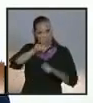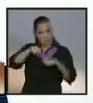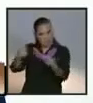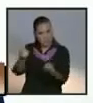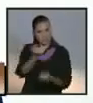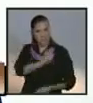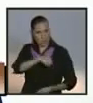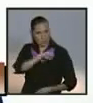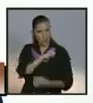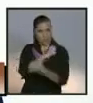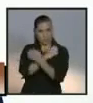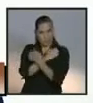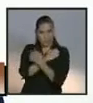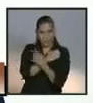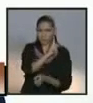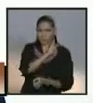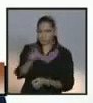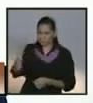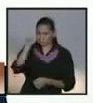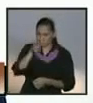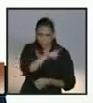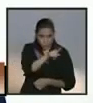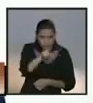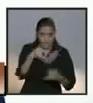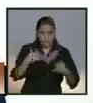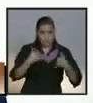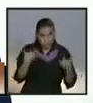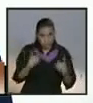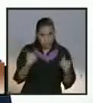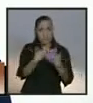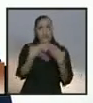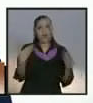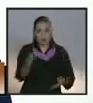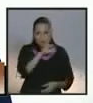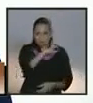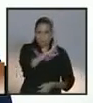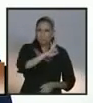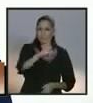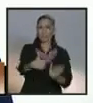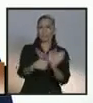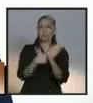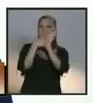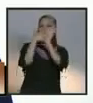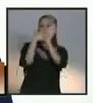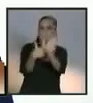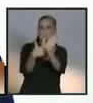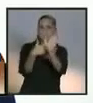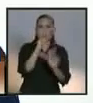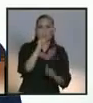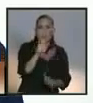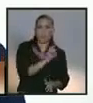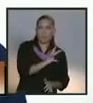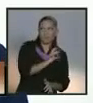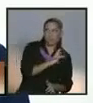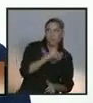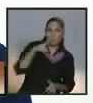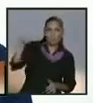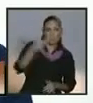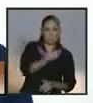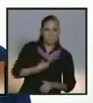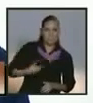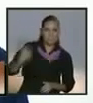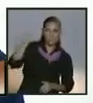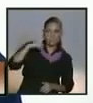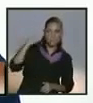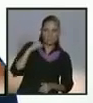Ustedes los jóvenes hoy sí pueden manifestarse sin el temor de un presidente autoritario. Hoy vengo a decirte